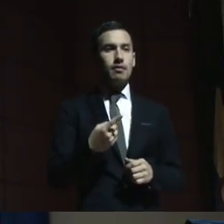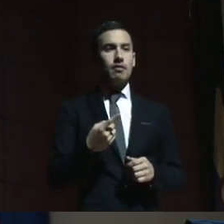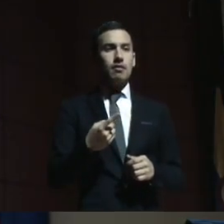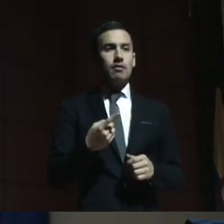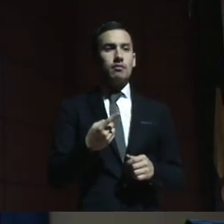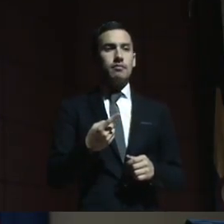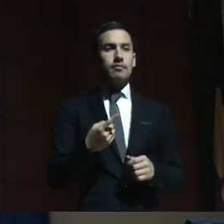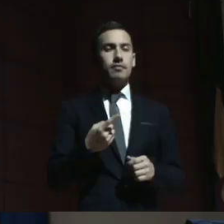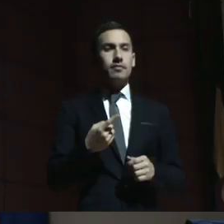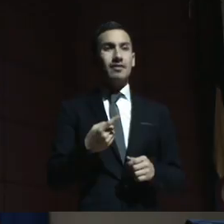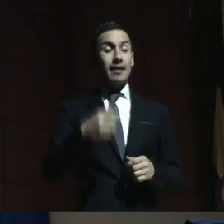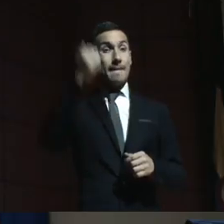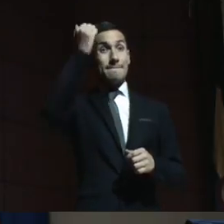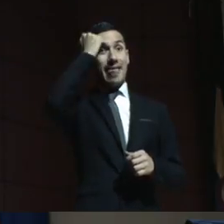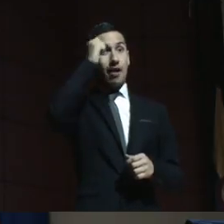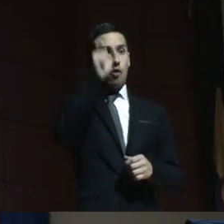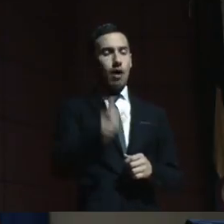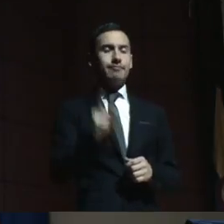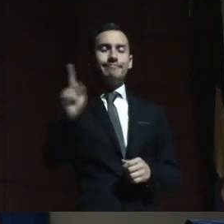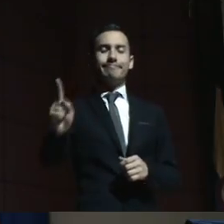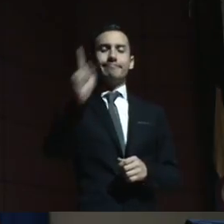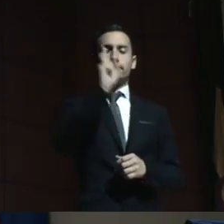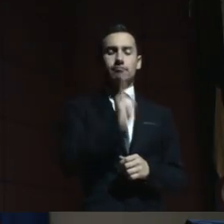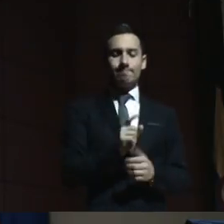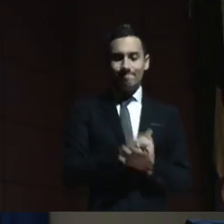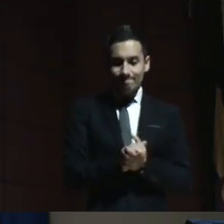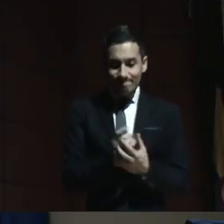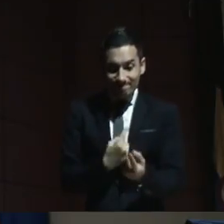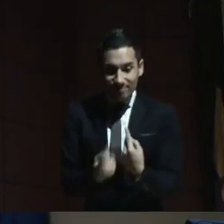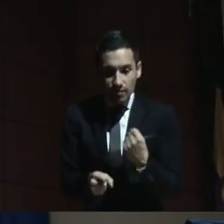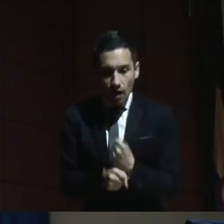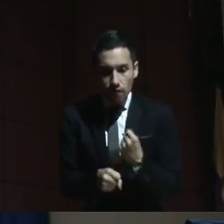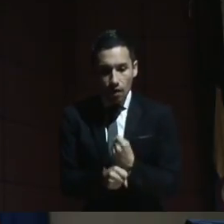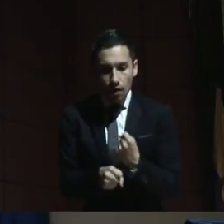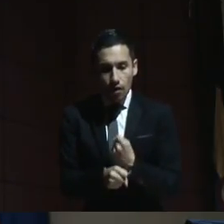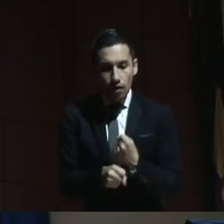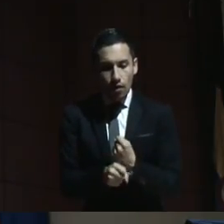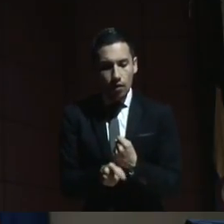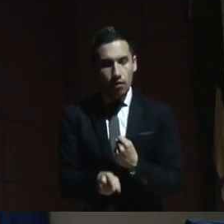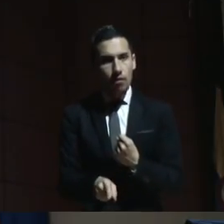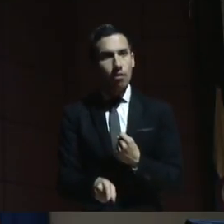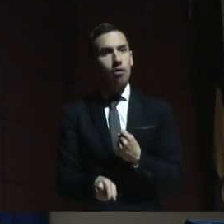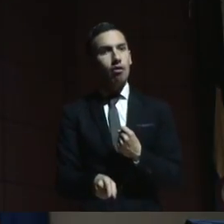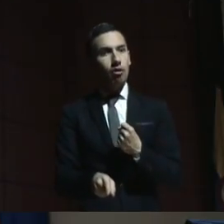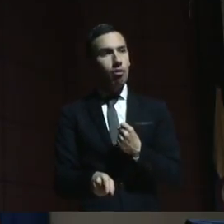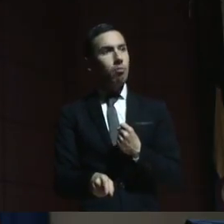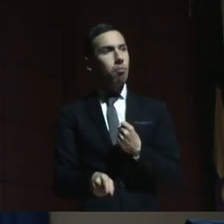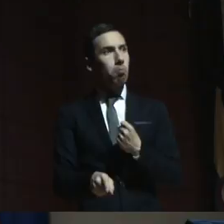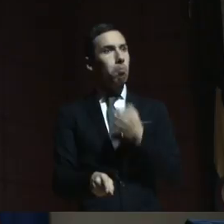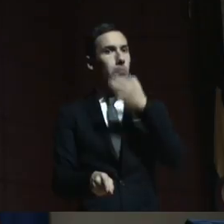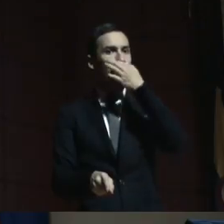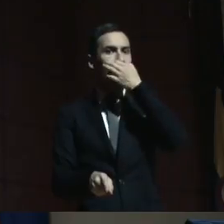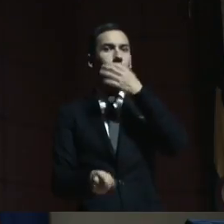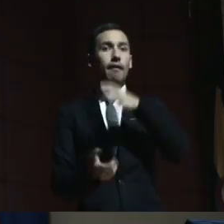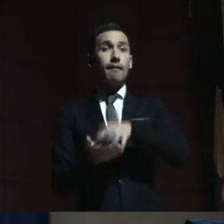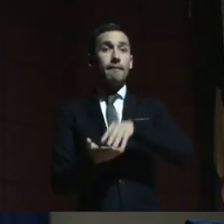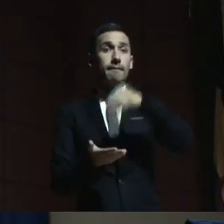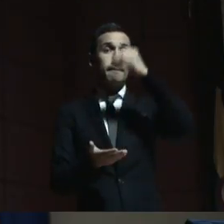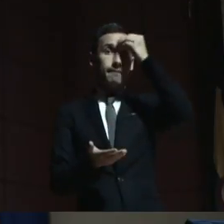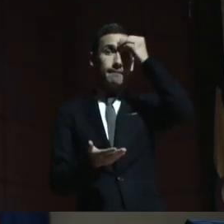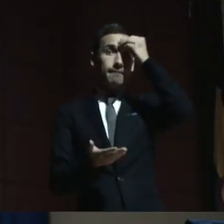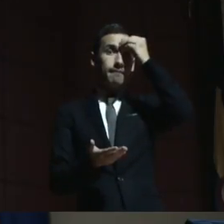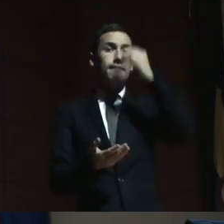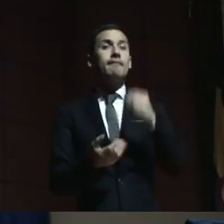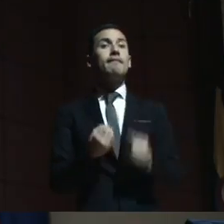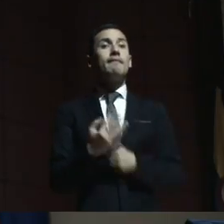luego que la chica pedagoga llegó y empezó a trabajar con ella, yo me di cuenta que ella sí podía aprender, ¿sí? Y es una niña como de